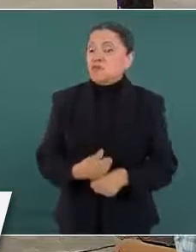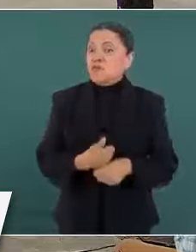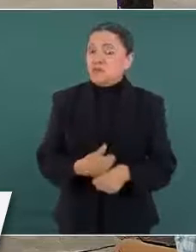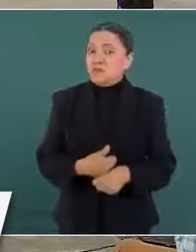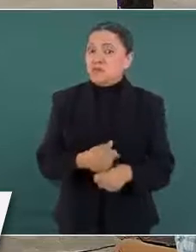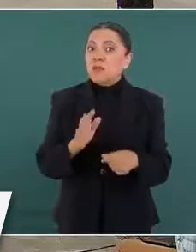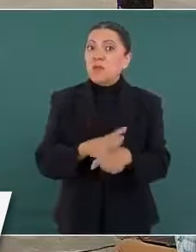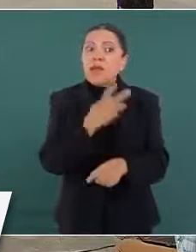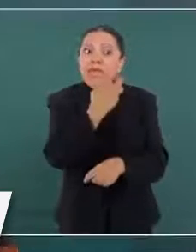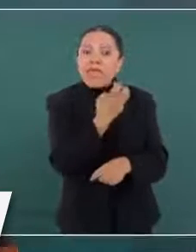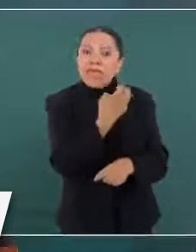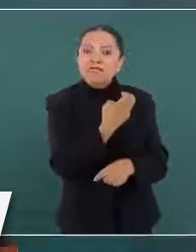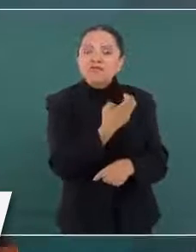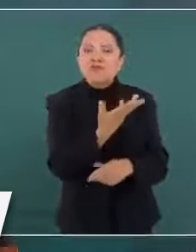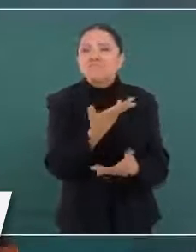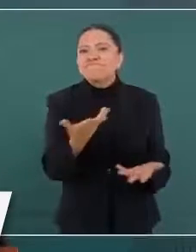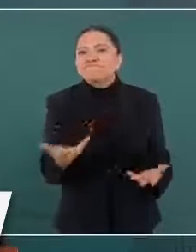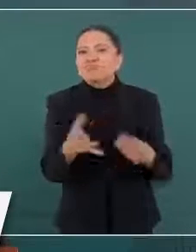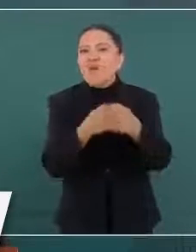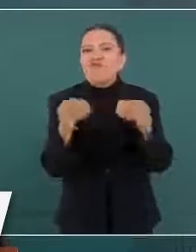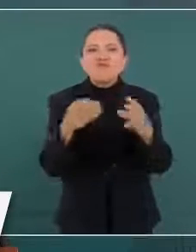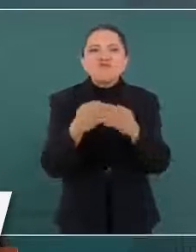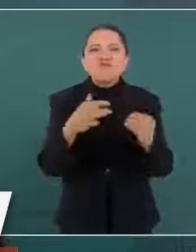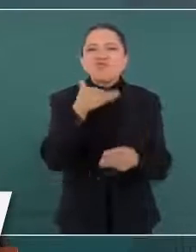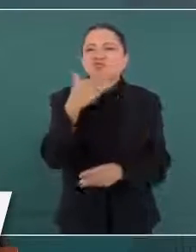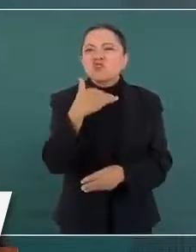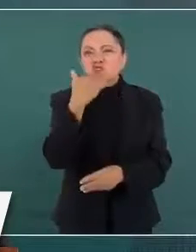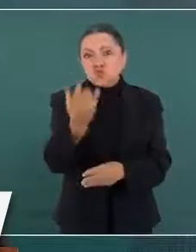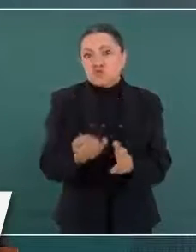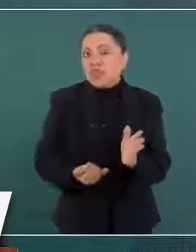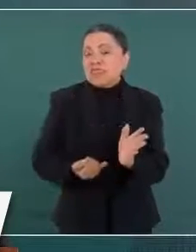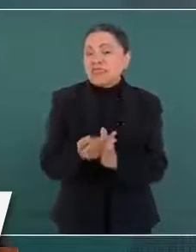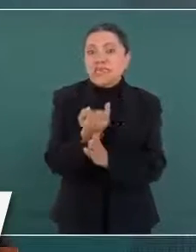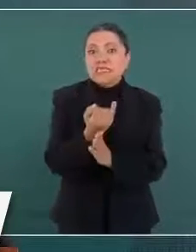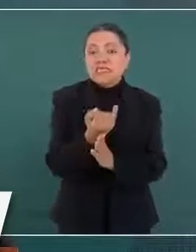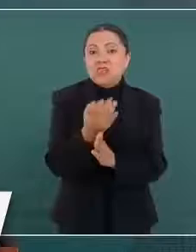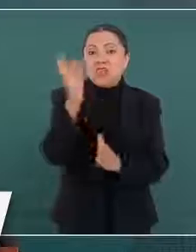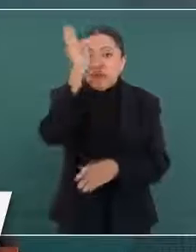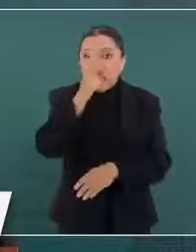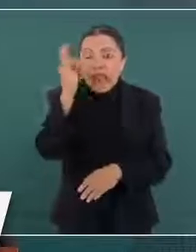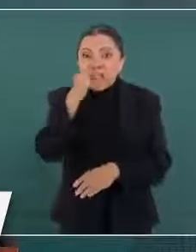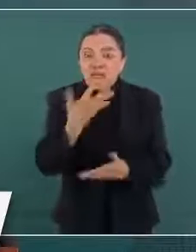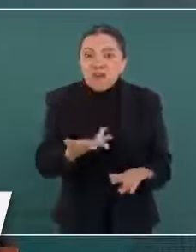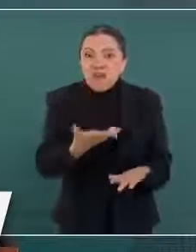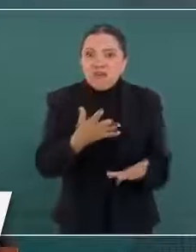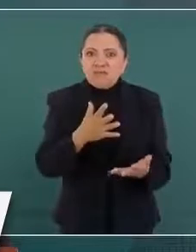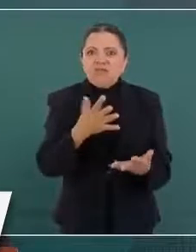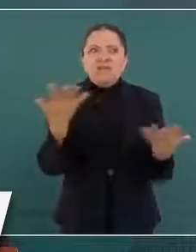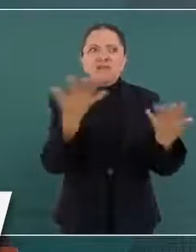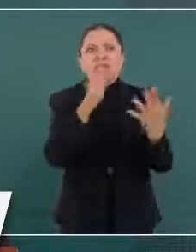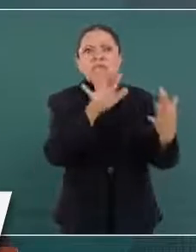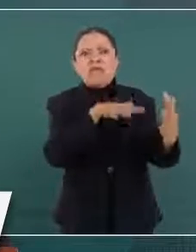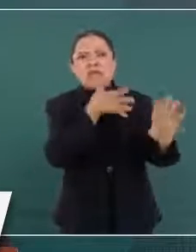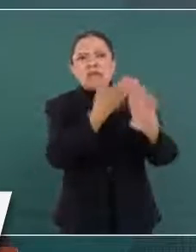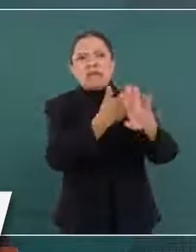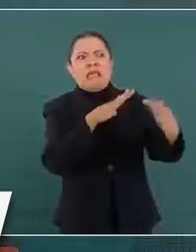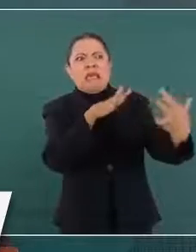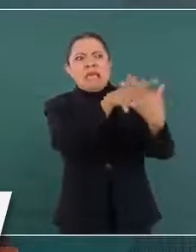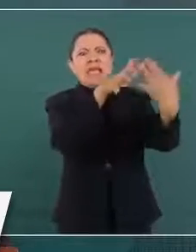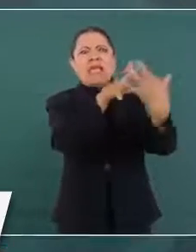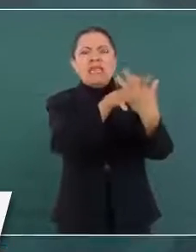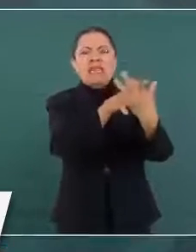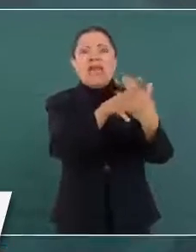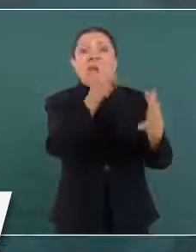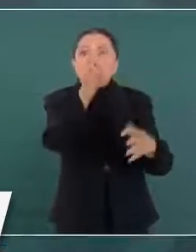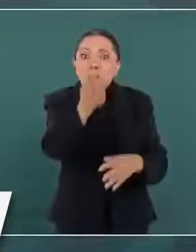fruto podrido de esa decisión. Pero ¿cuál fue el fondo, cuál es el origen?